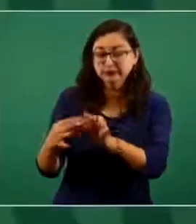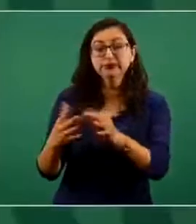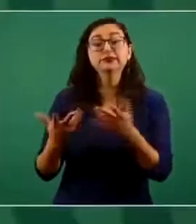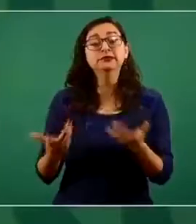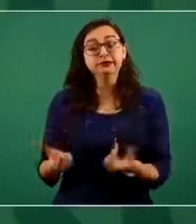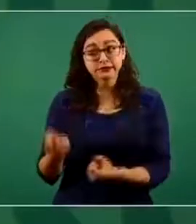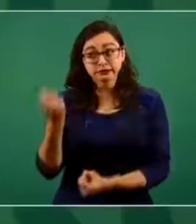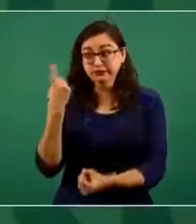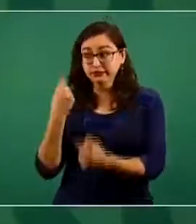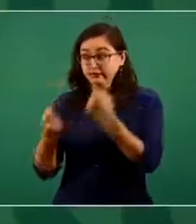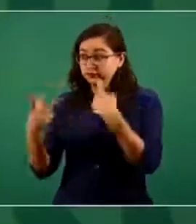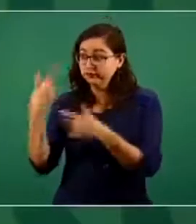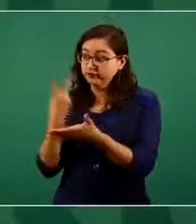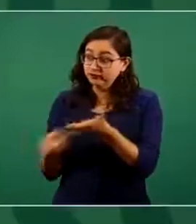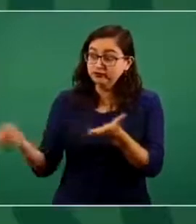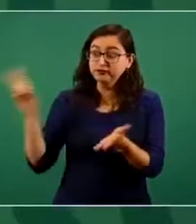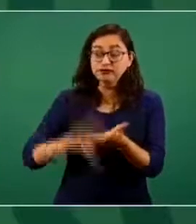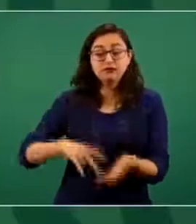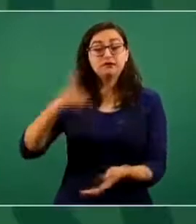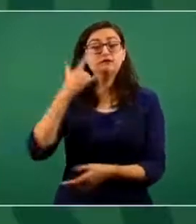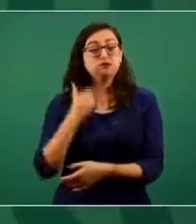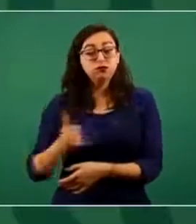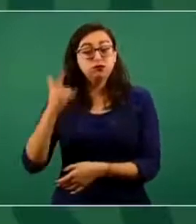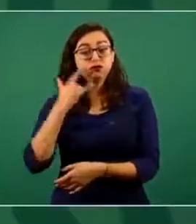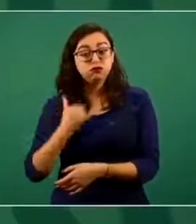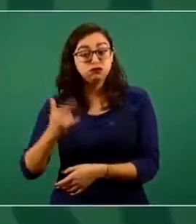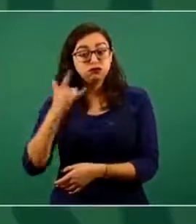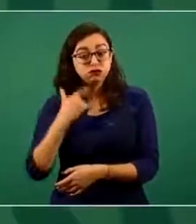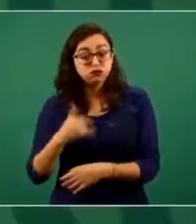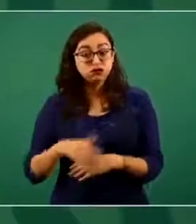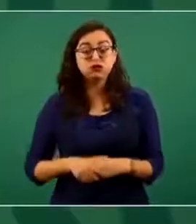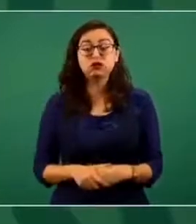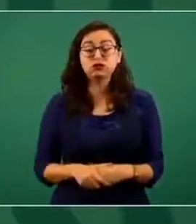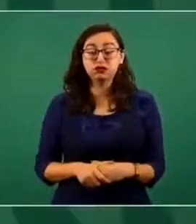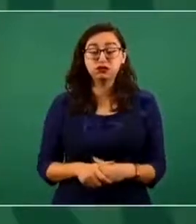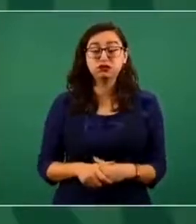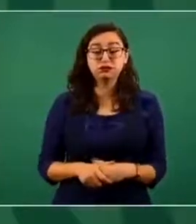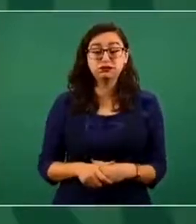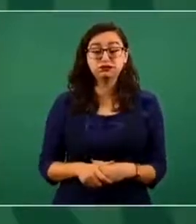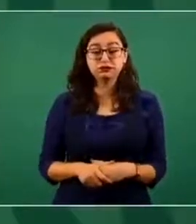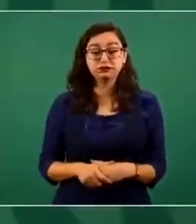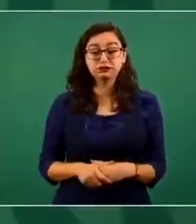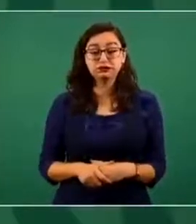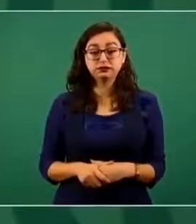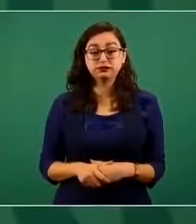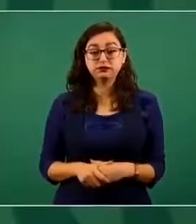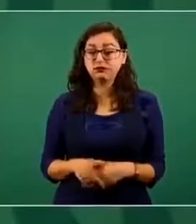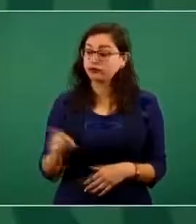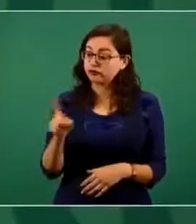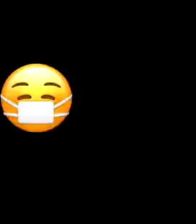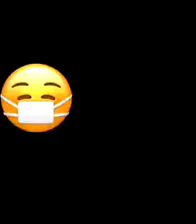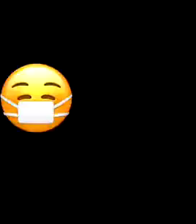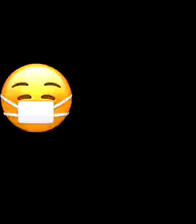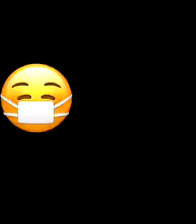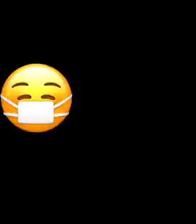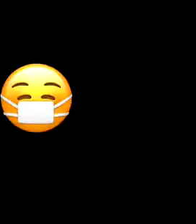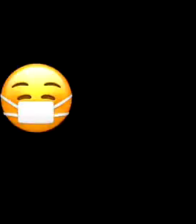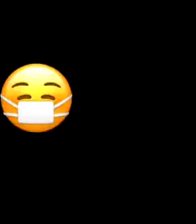hasta más, sobre todo los del sector salud.